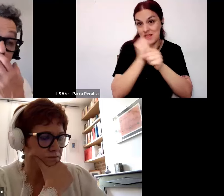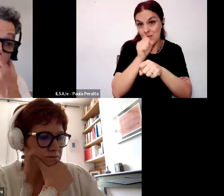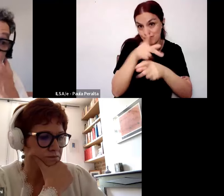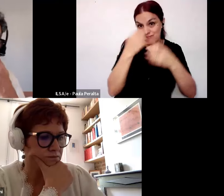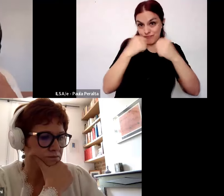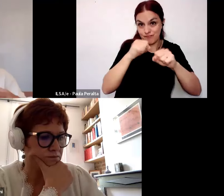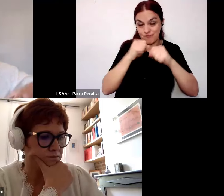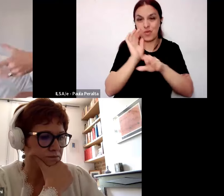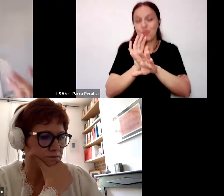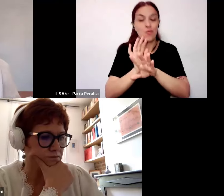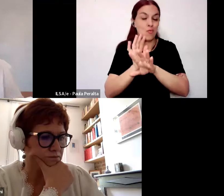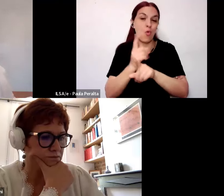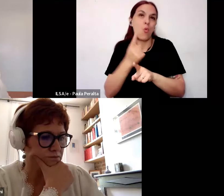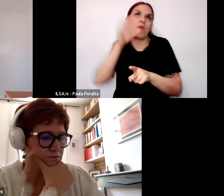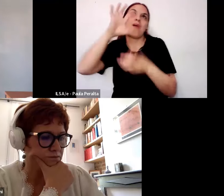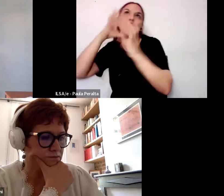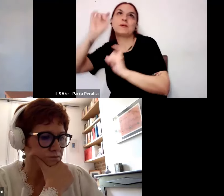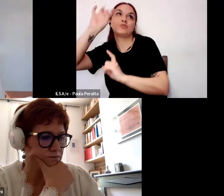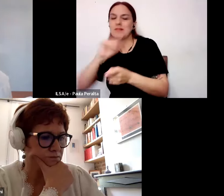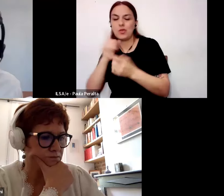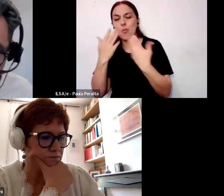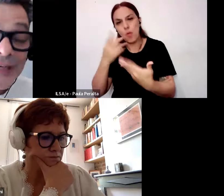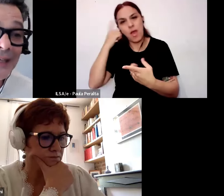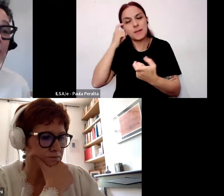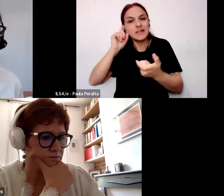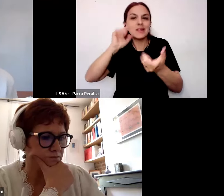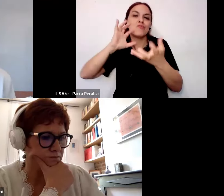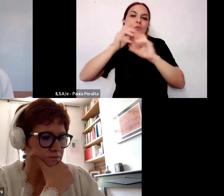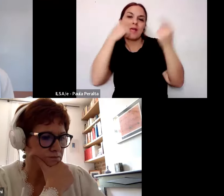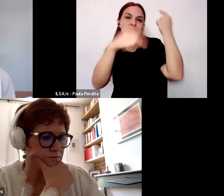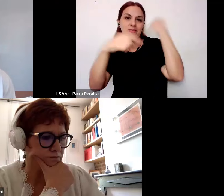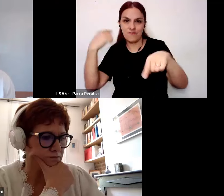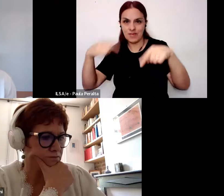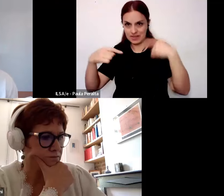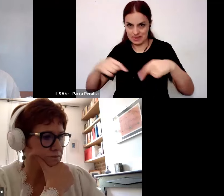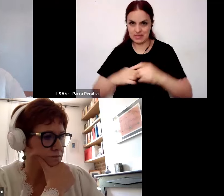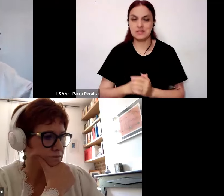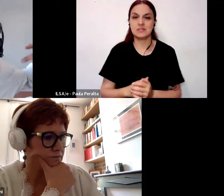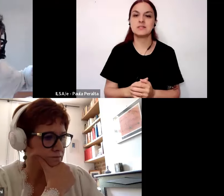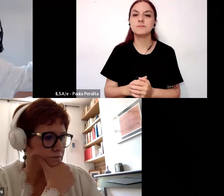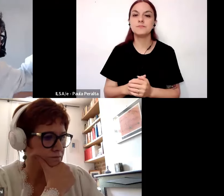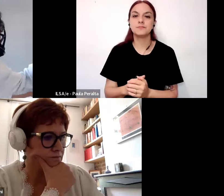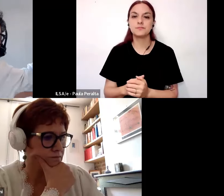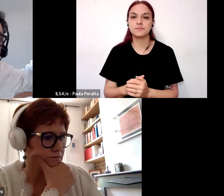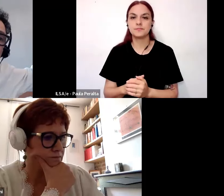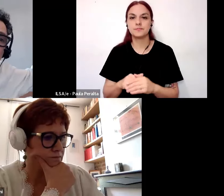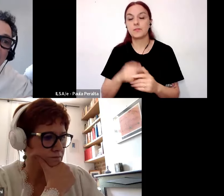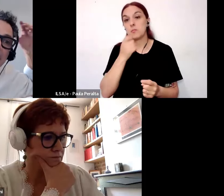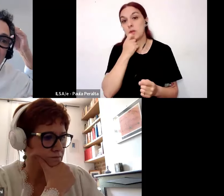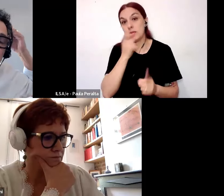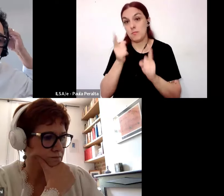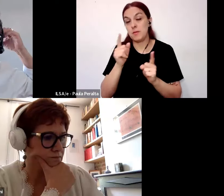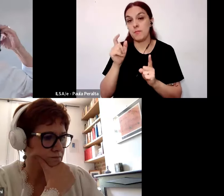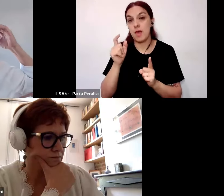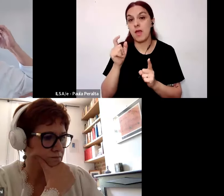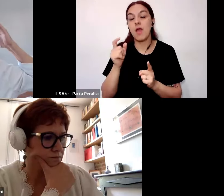monopolizarlo y mucho menos que a partir de esa posición dominante colonice la forma de saber vigente la escuela tal como esa tradición de